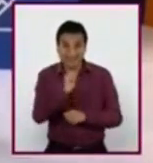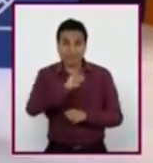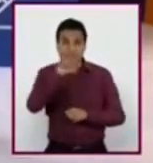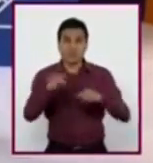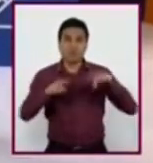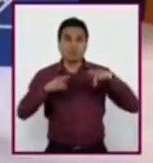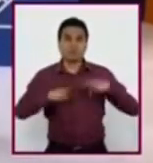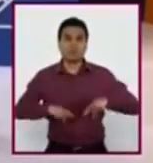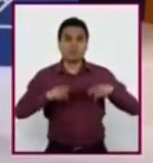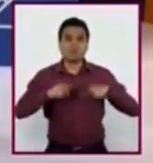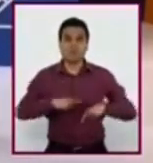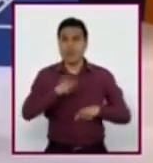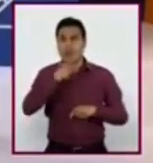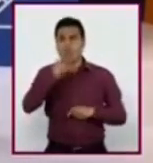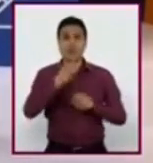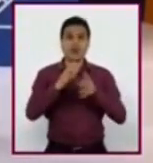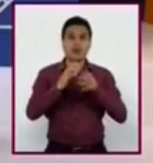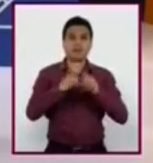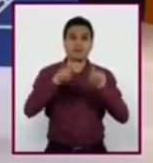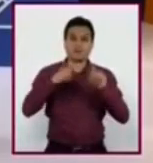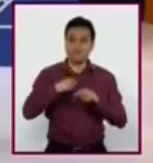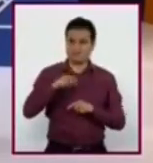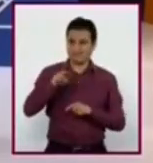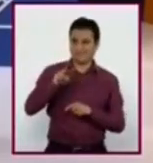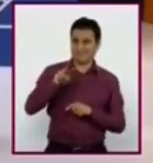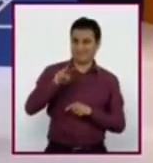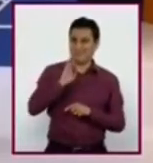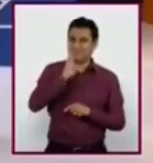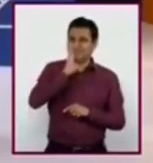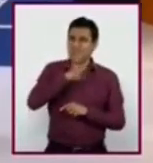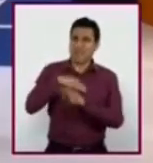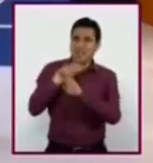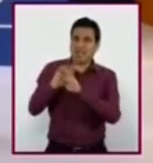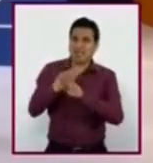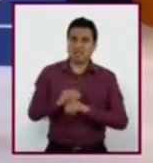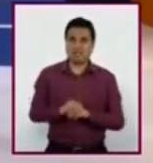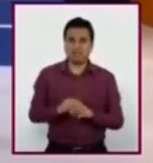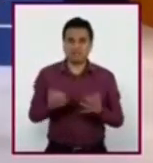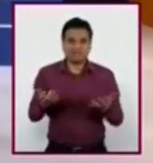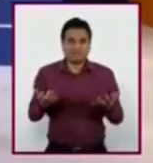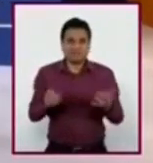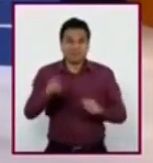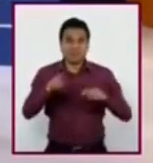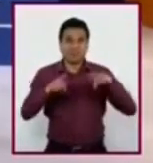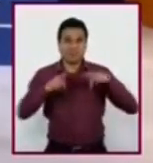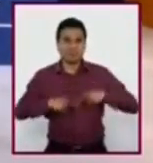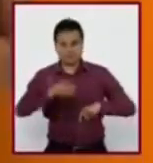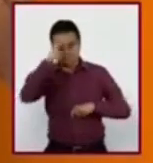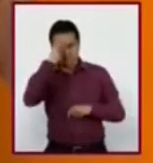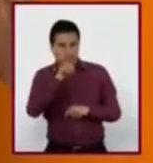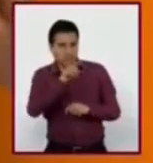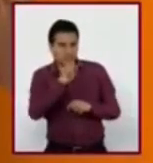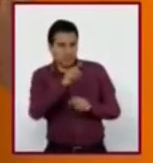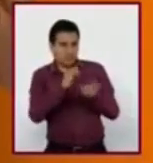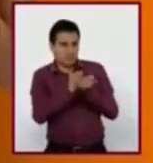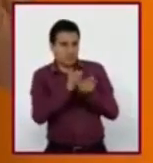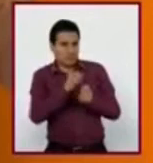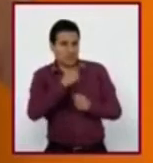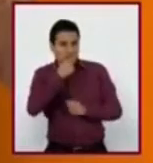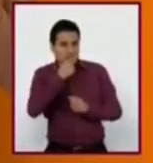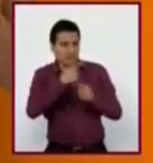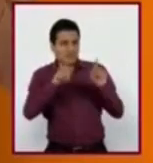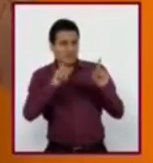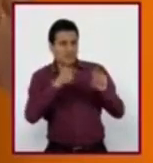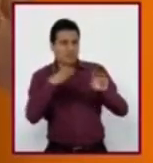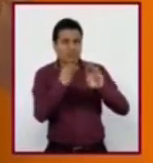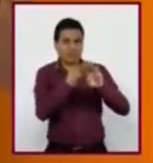que hablan distinto lo hacen mal. De hecho, me parece que si así fuera, ellos podrían pensar lo mismo de nosotros. Lo que hay que recordar